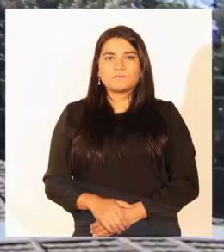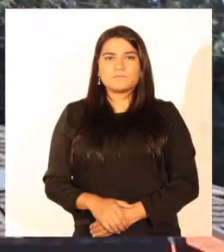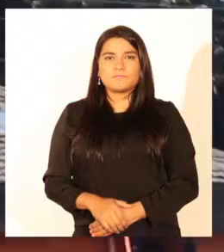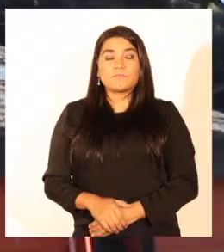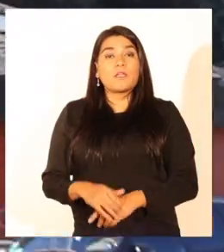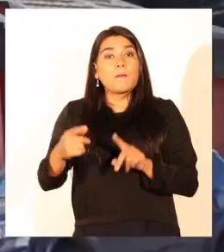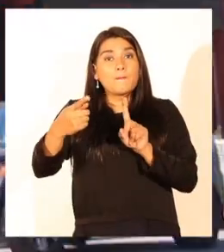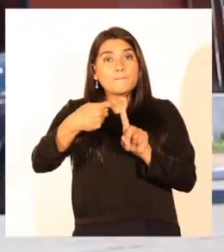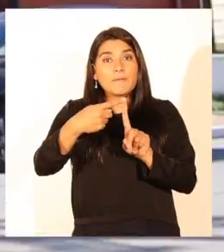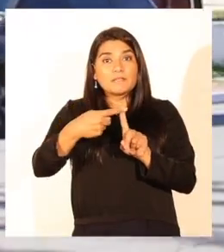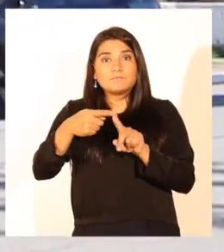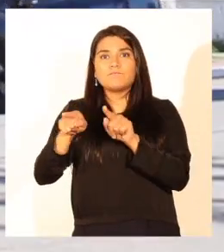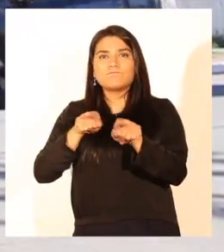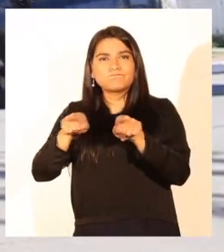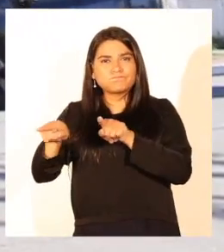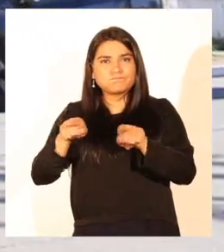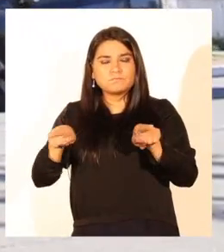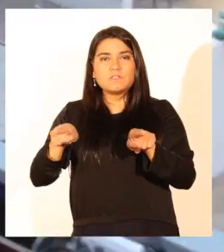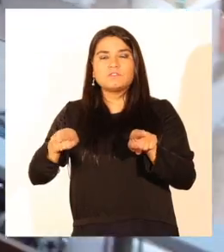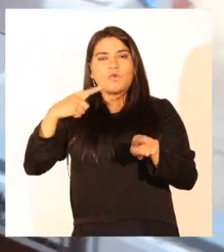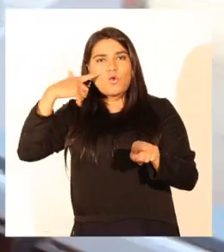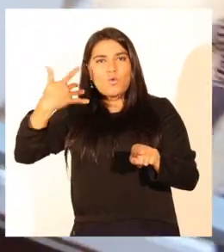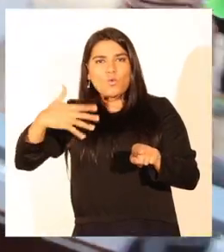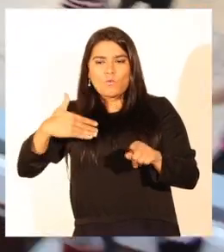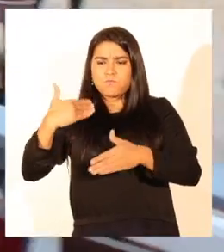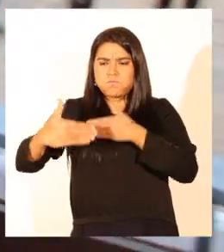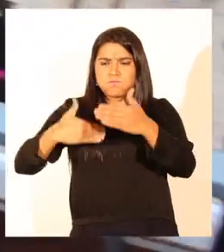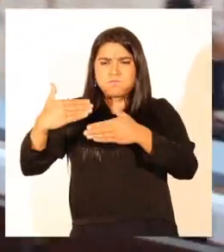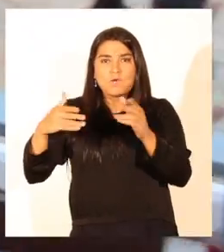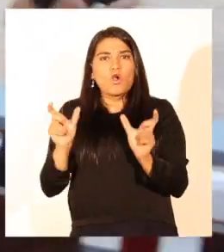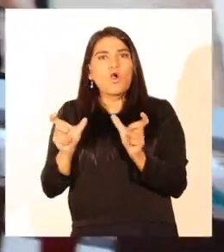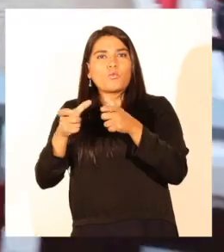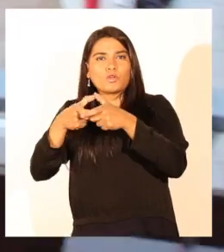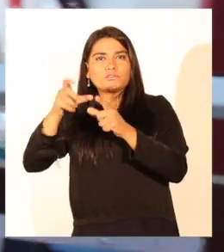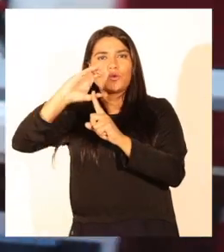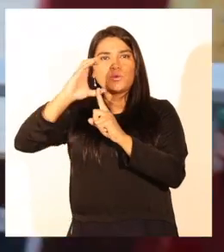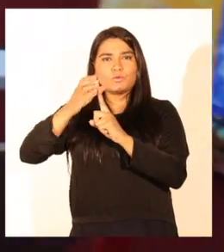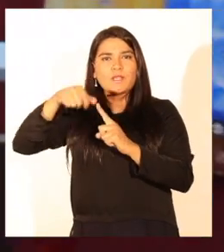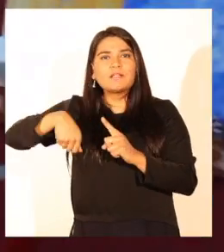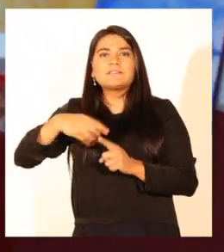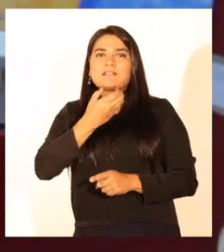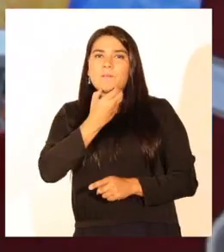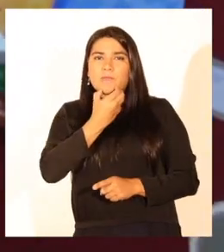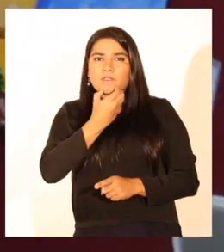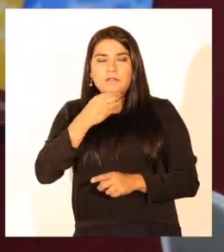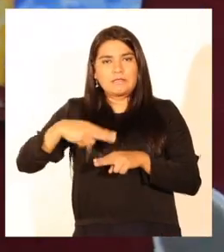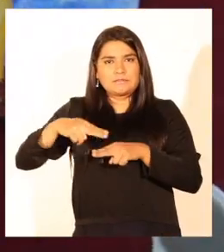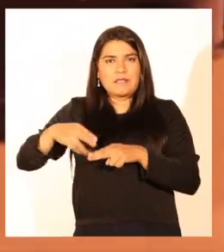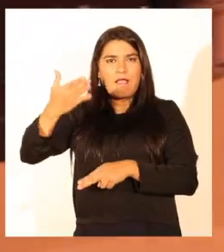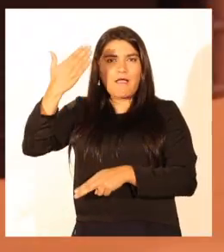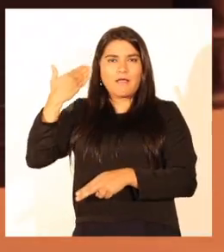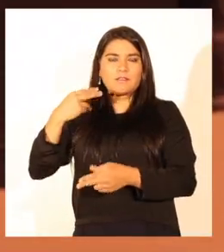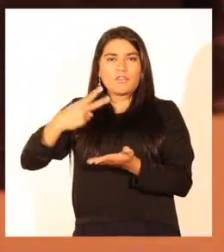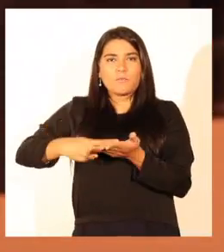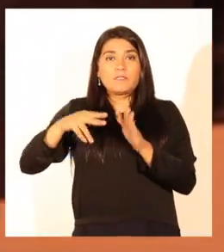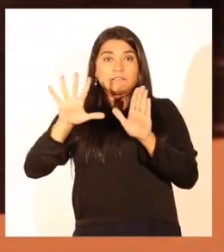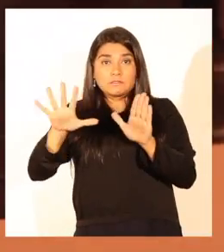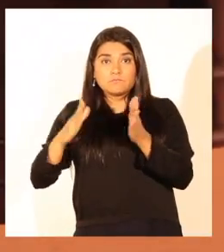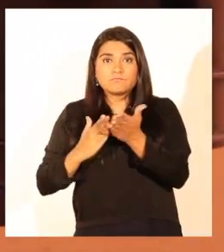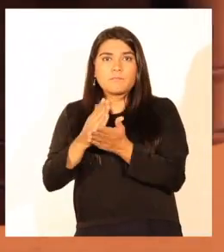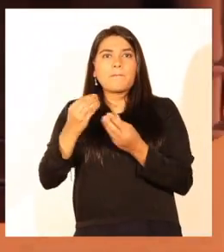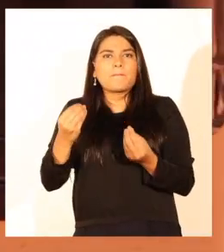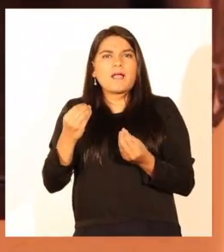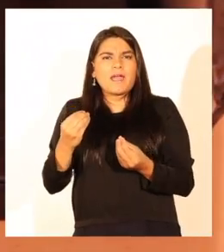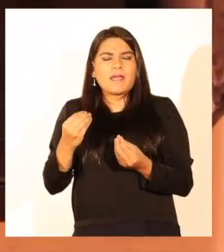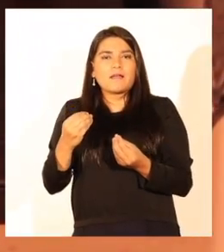La participación y gestión es base del motor de la Corporación Cultural de San Pedro de la Paz, creada el año 2005 con la